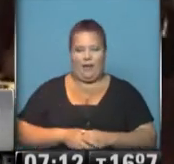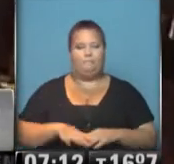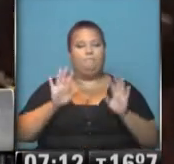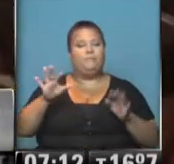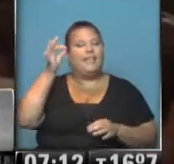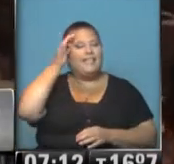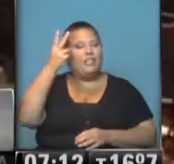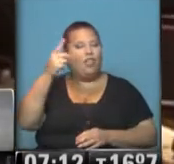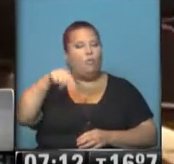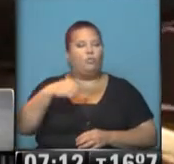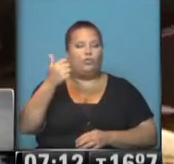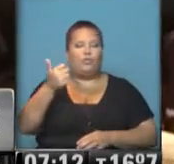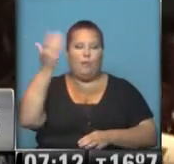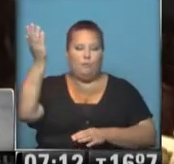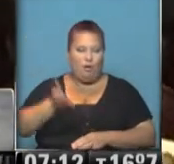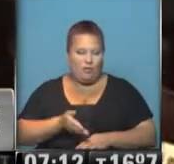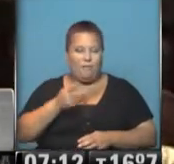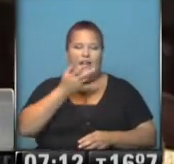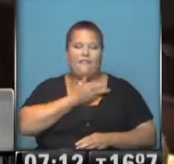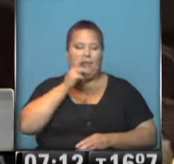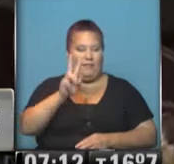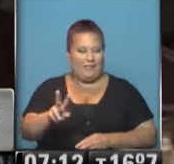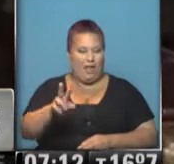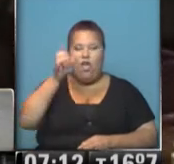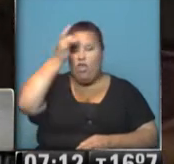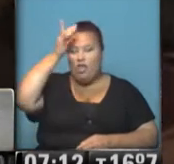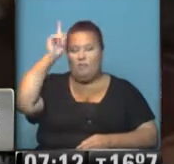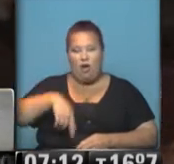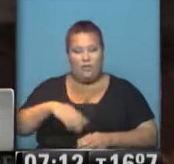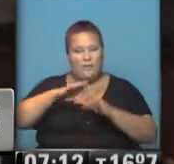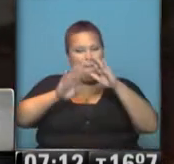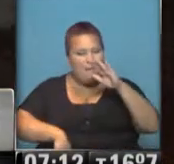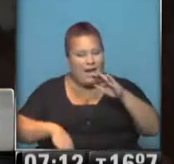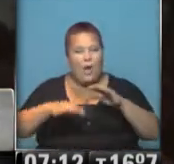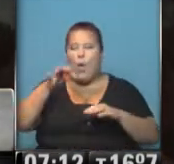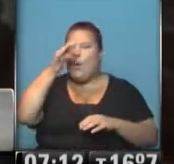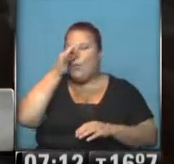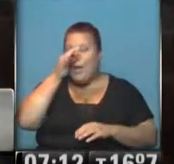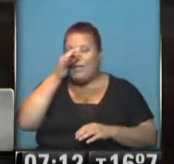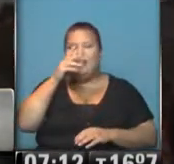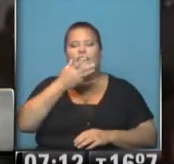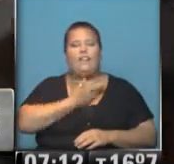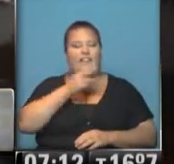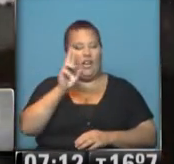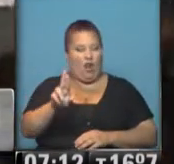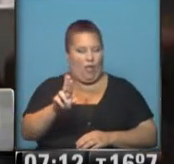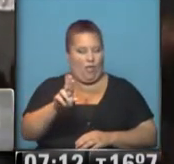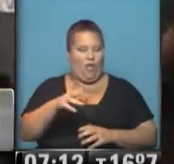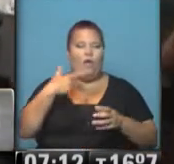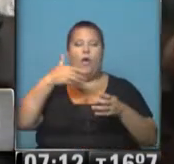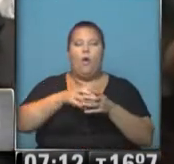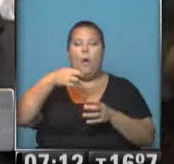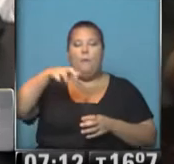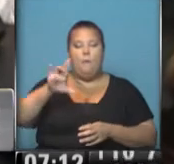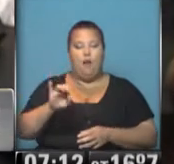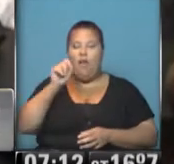32,6% para el Frente para la Victoria. Fíjese, 12% más abajo con un 20% aparece el Frente Renovador y el PRO de